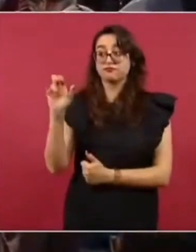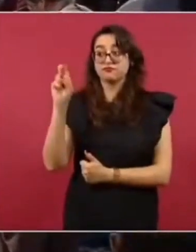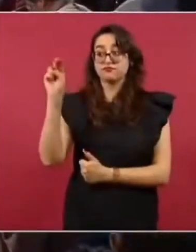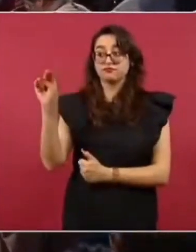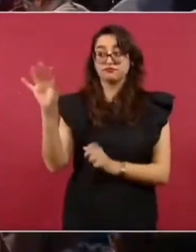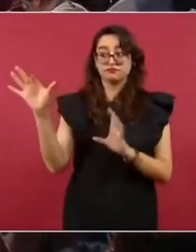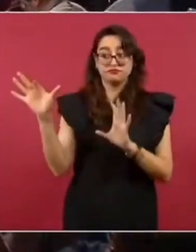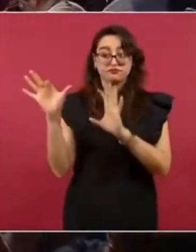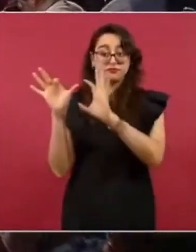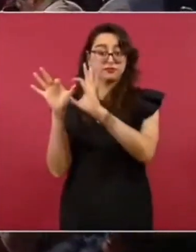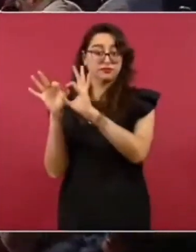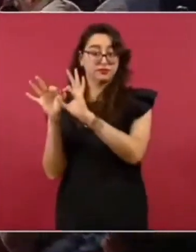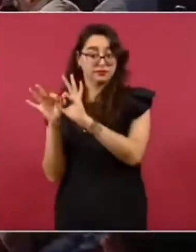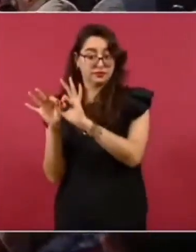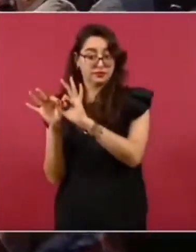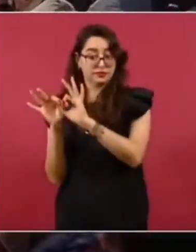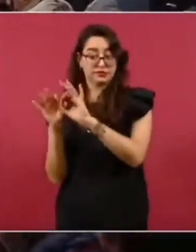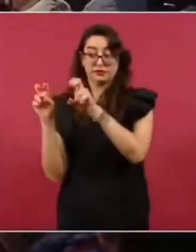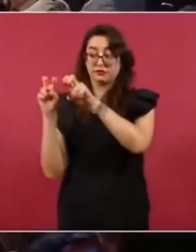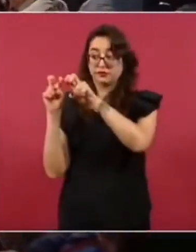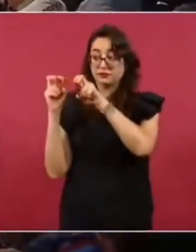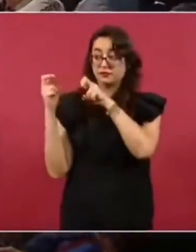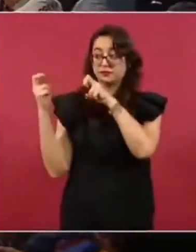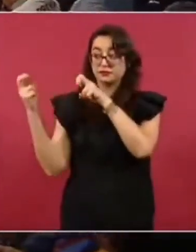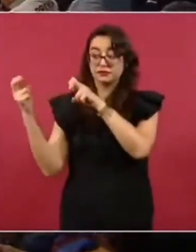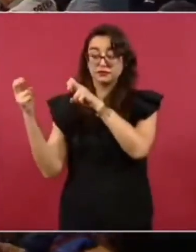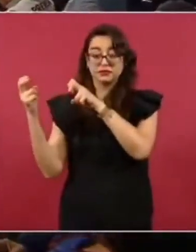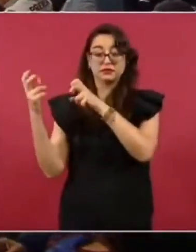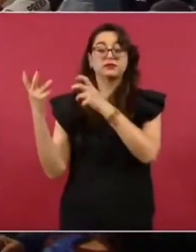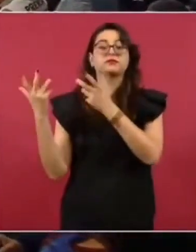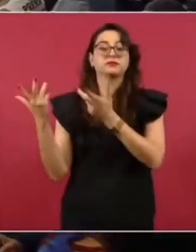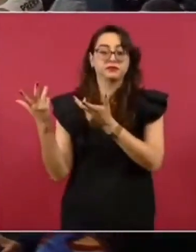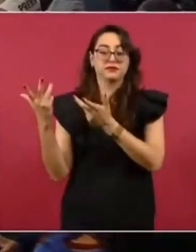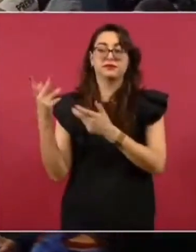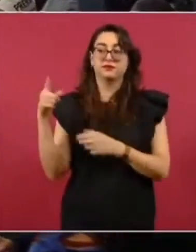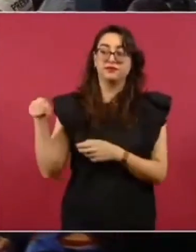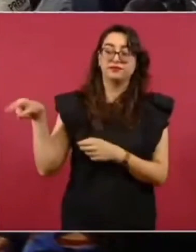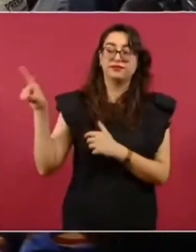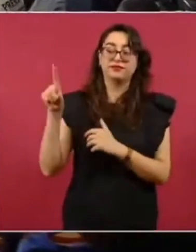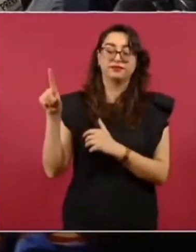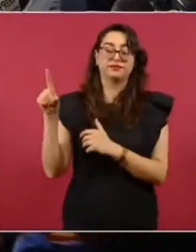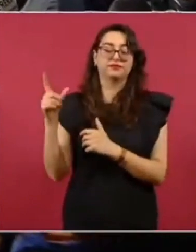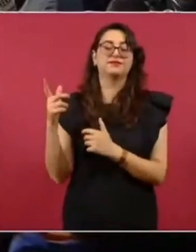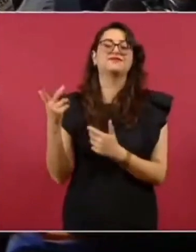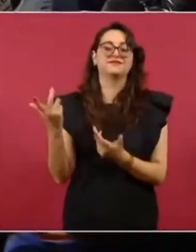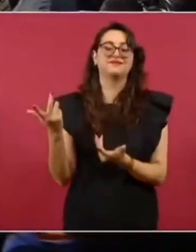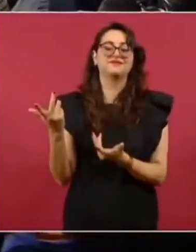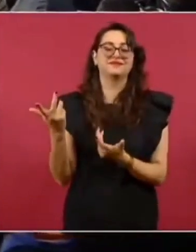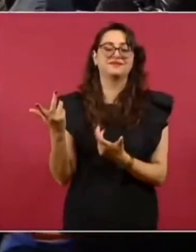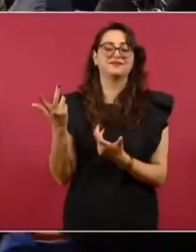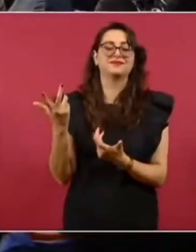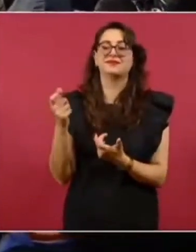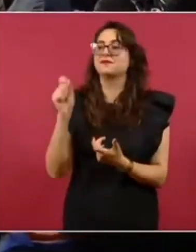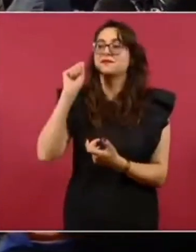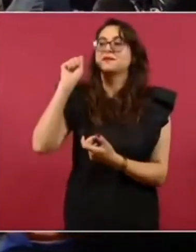y los que están en la corte pues también vienen de la época